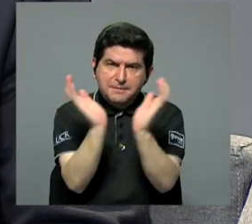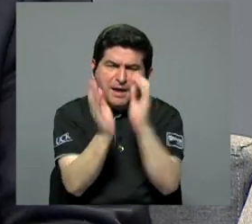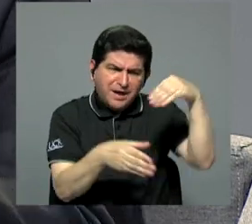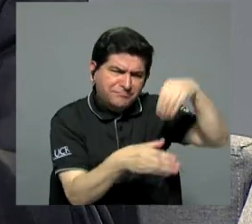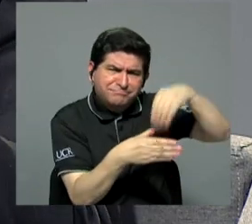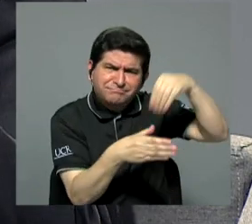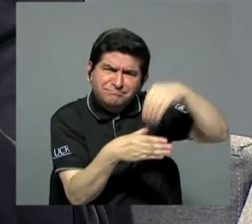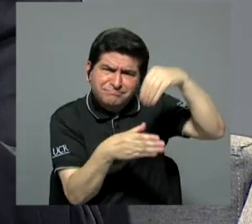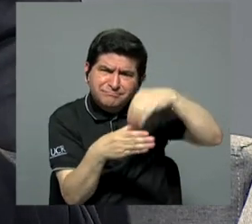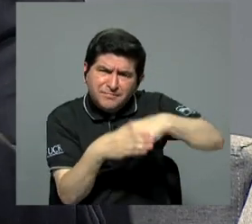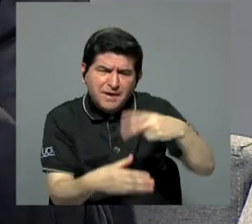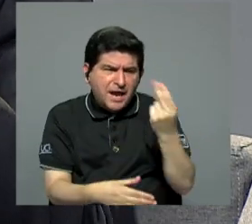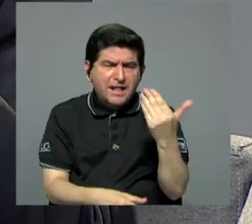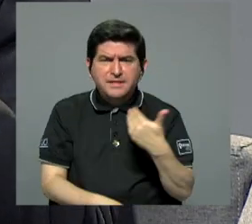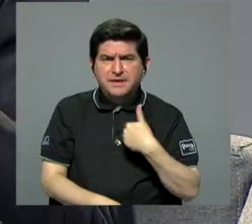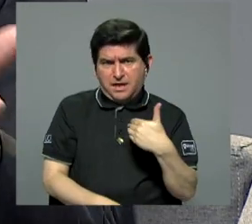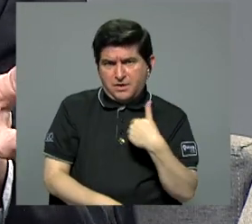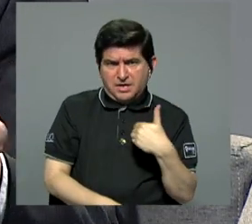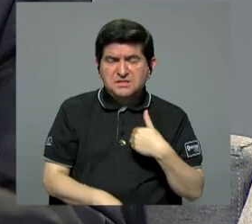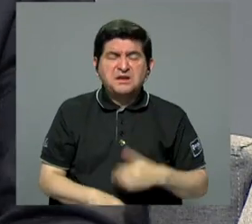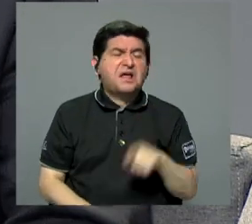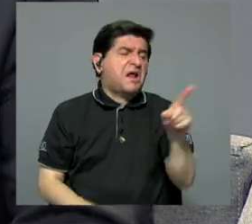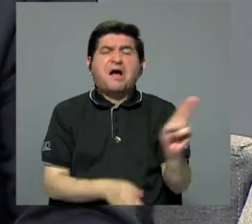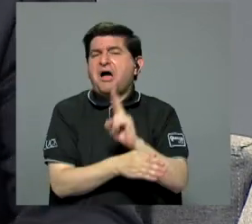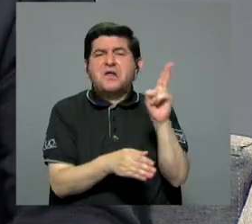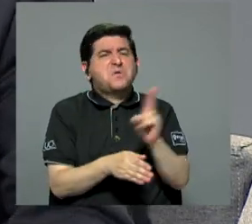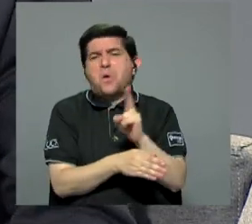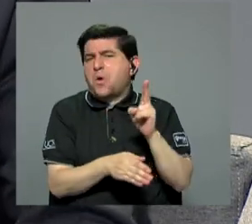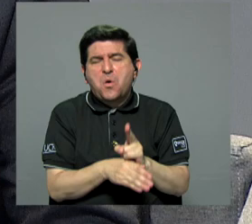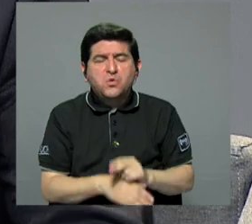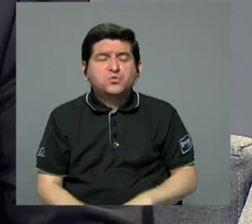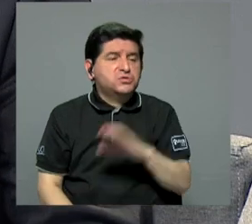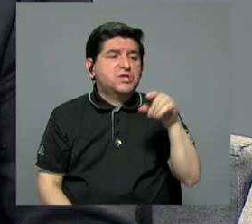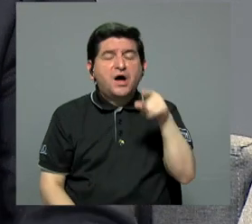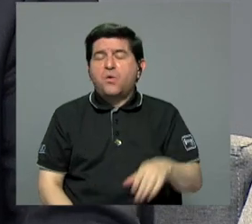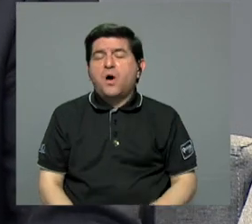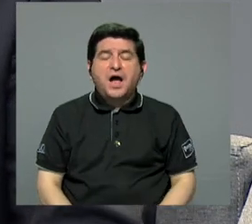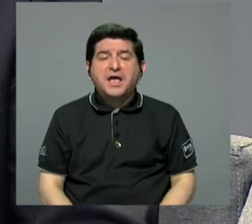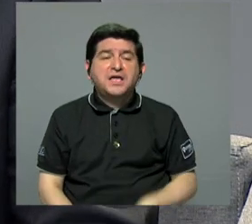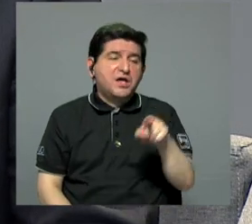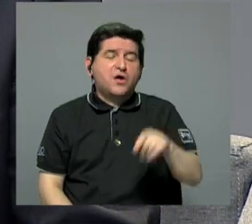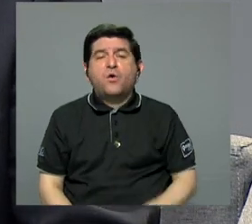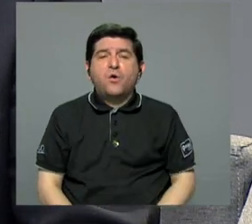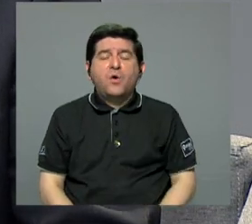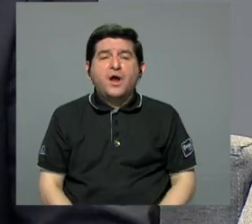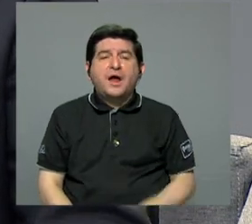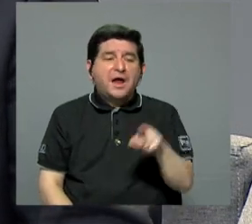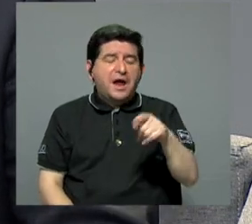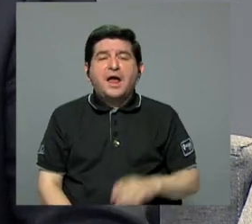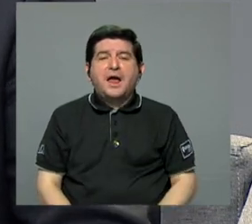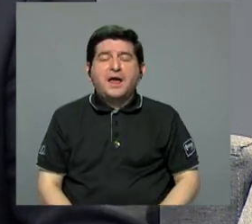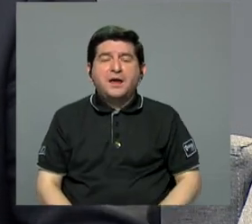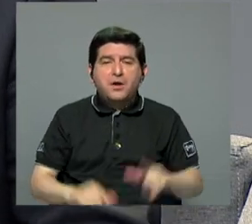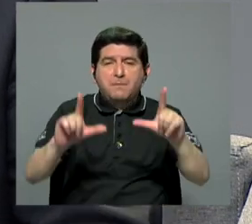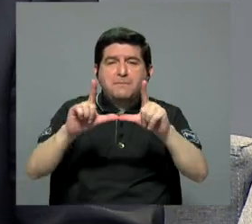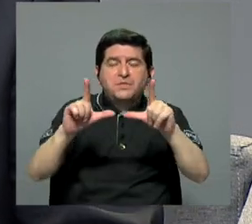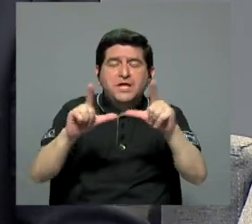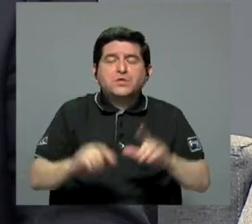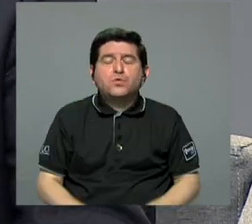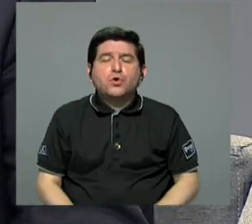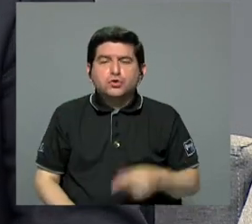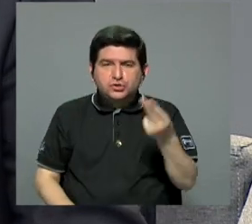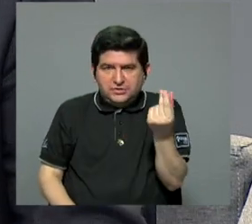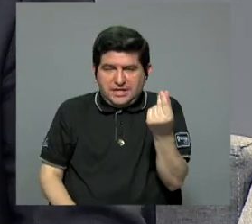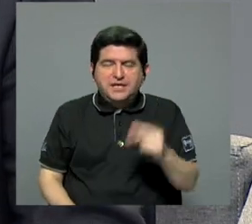invertir la plata que tienen ociosa o invertida en bonos del tesoro de los Estados Unidos, invirtámosla en Costa Rica,